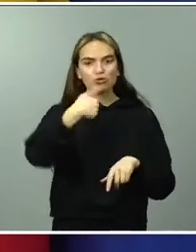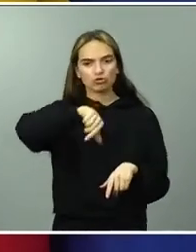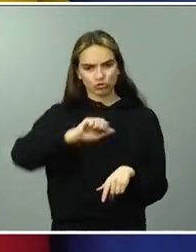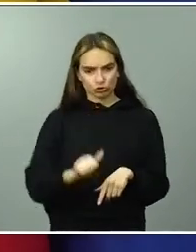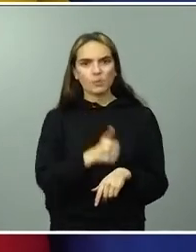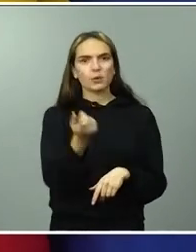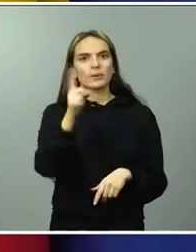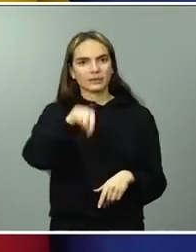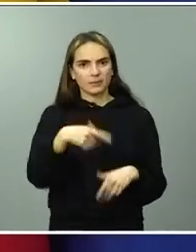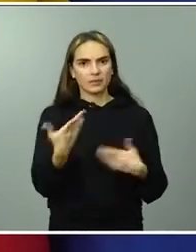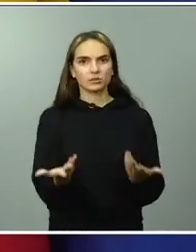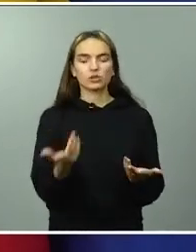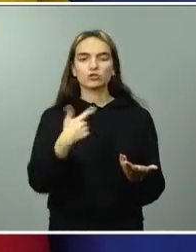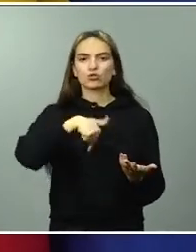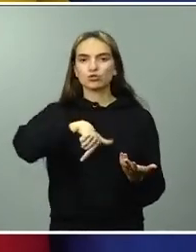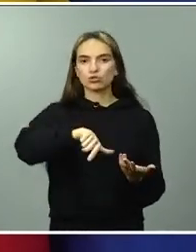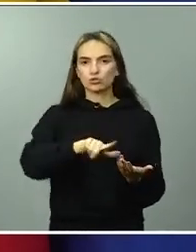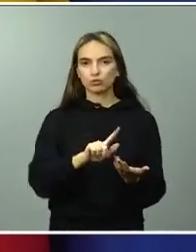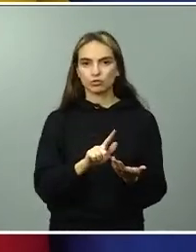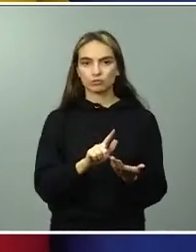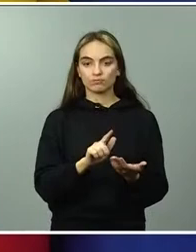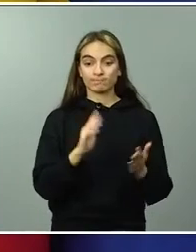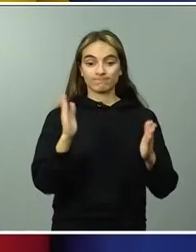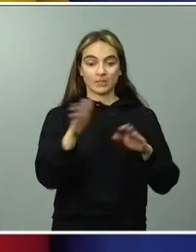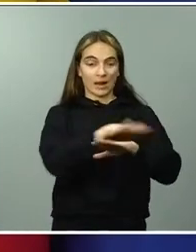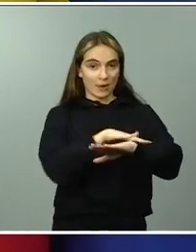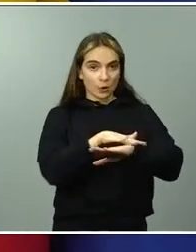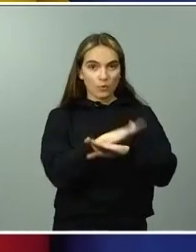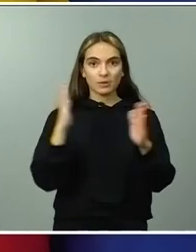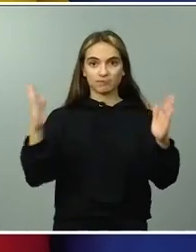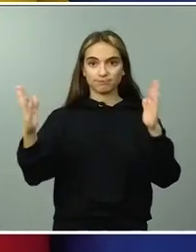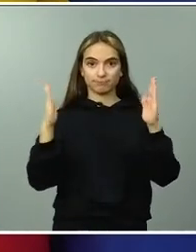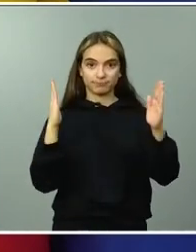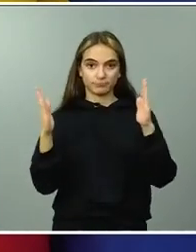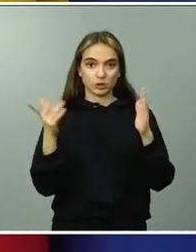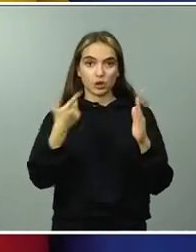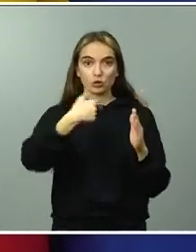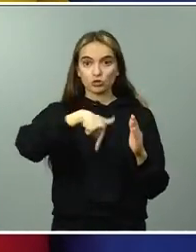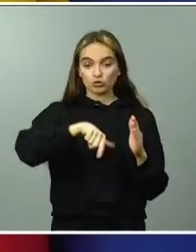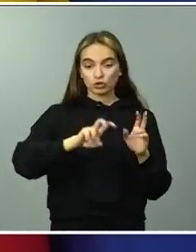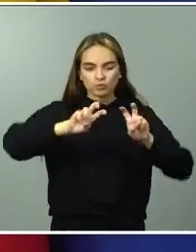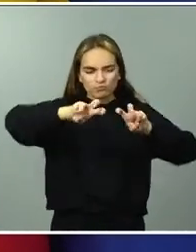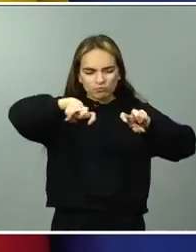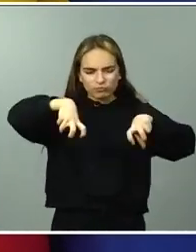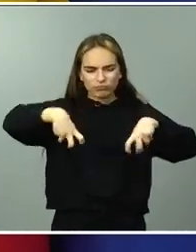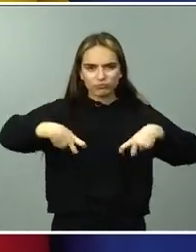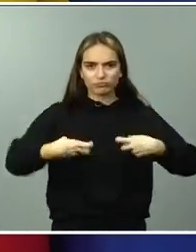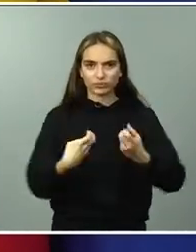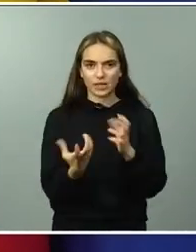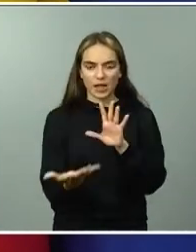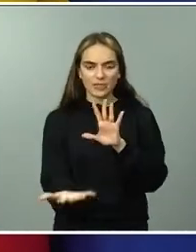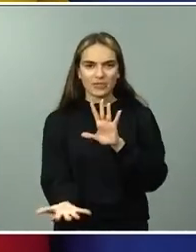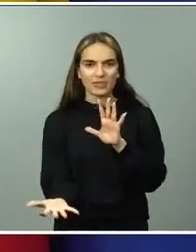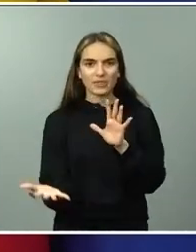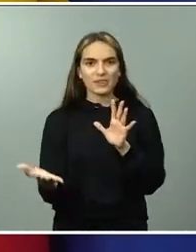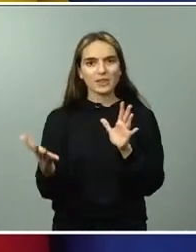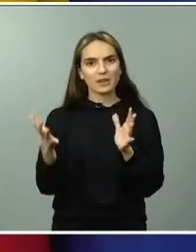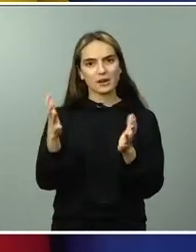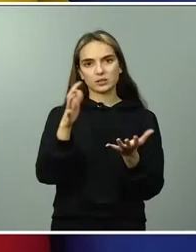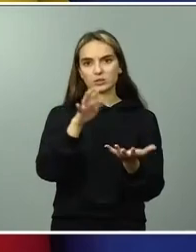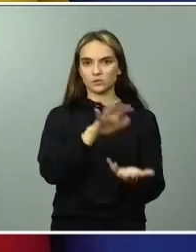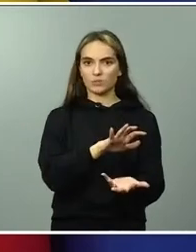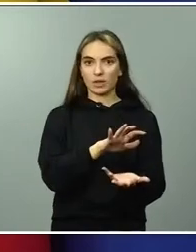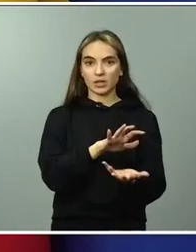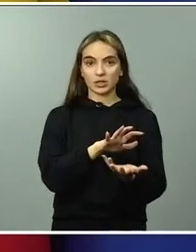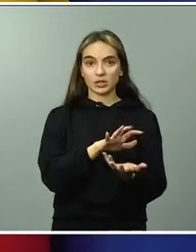completado a lo largo de esta legislatura una reforma y una transformación de todo nuestro sistema